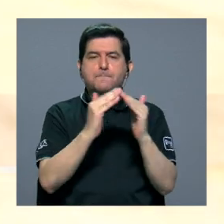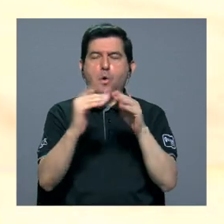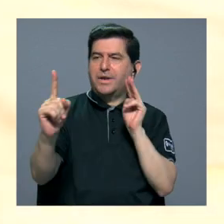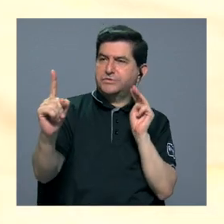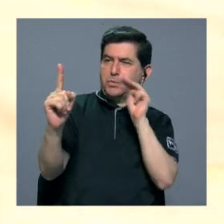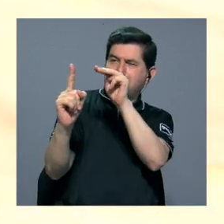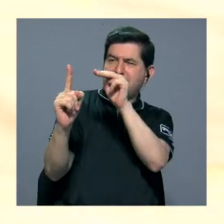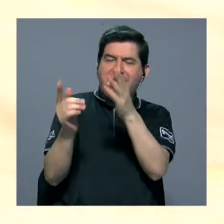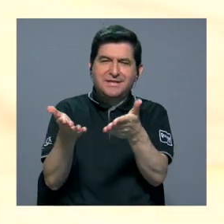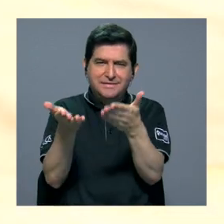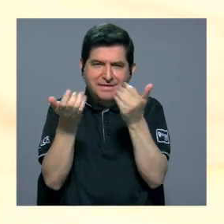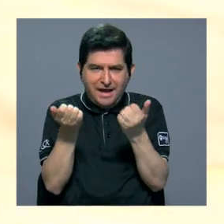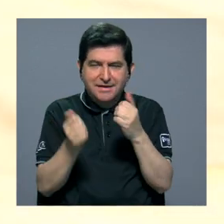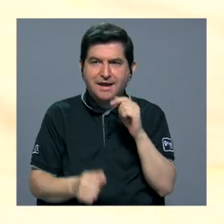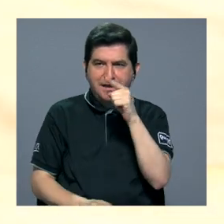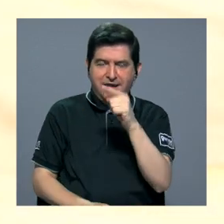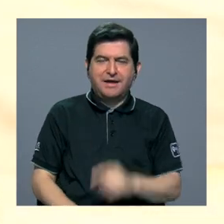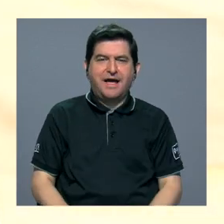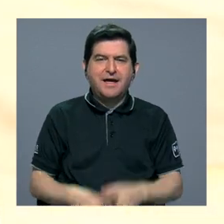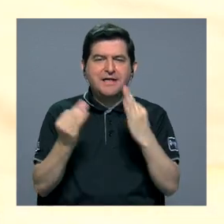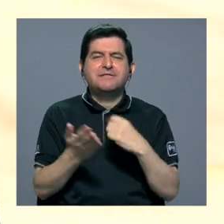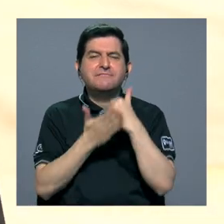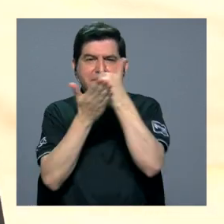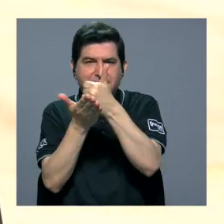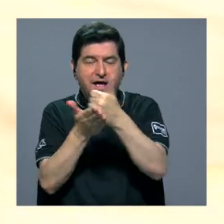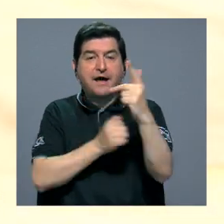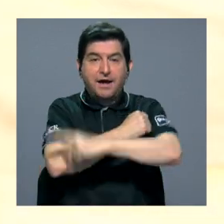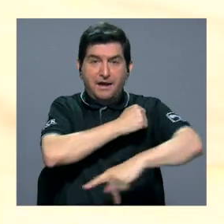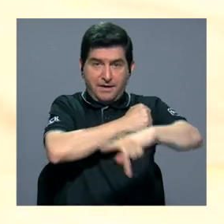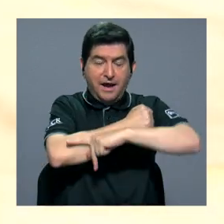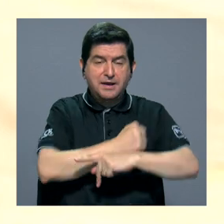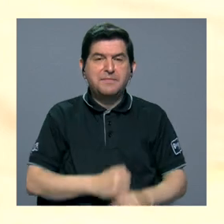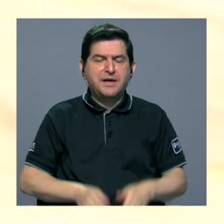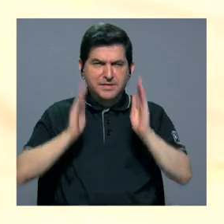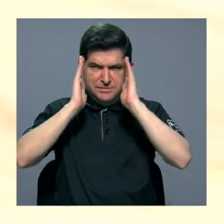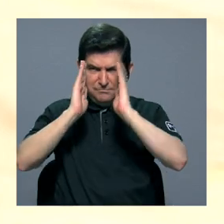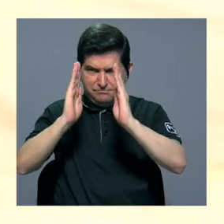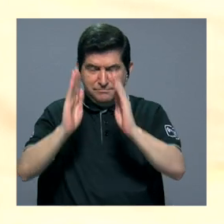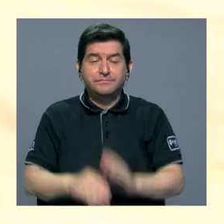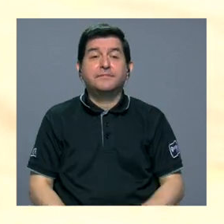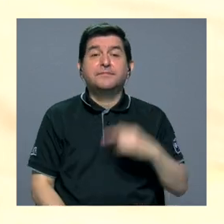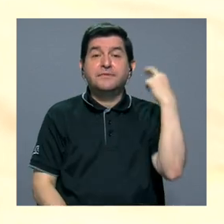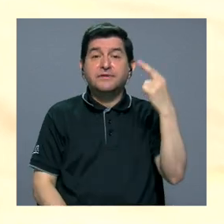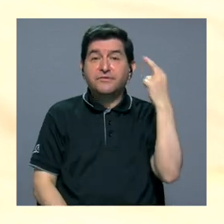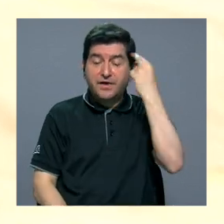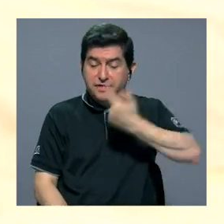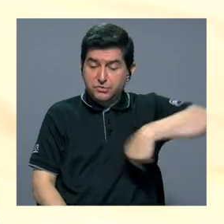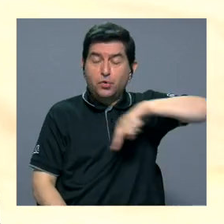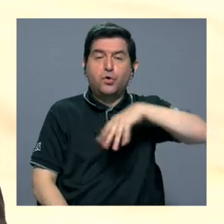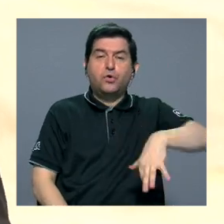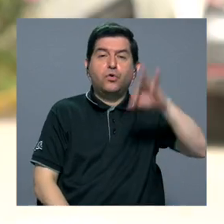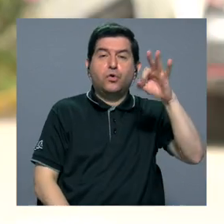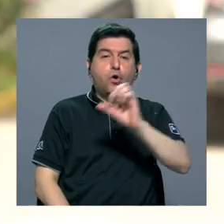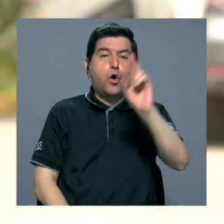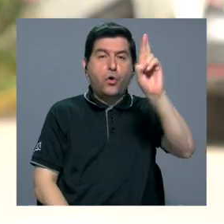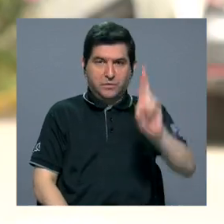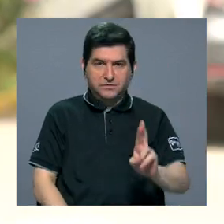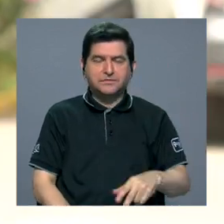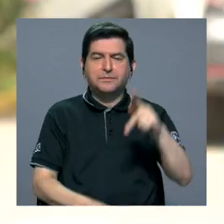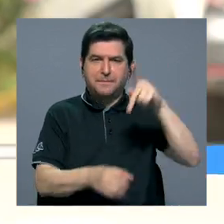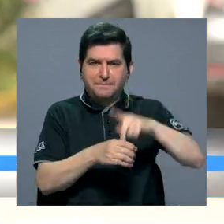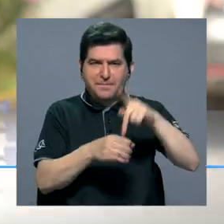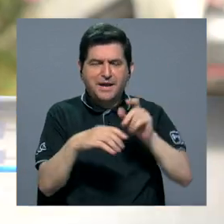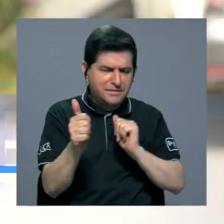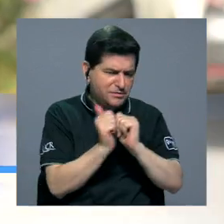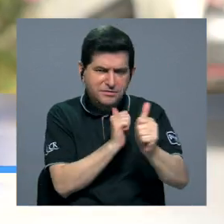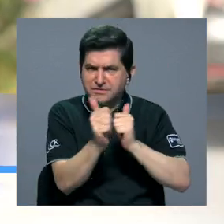que quiere, a la cual le quiere contribuir, el país al que quiere que esté dirigido. Entonces por eso nosotras escogimos Costa Rica. Participar en